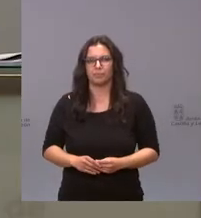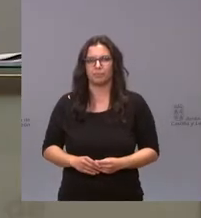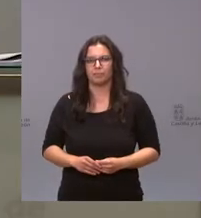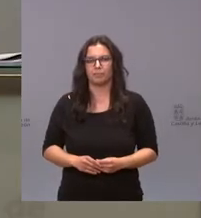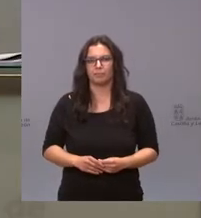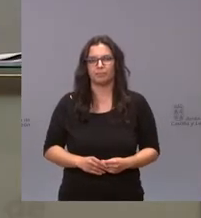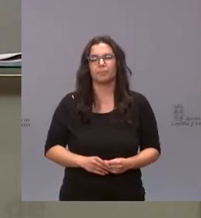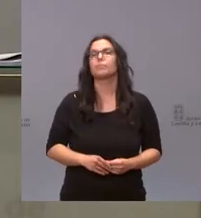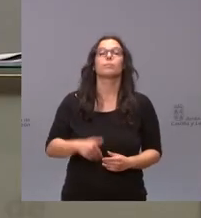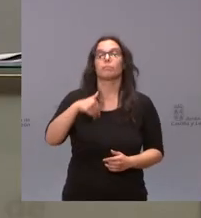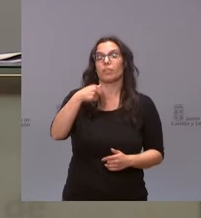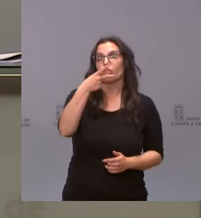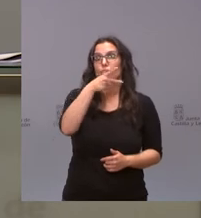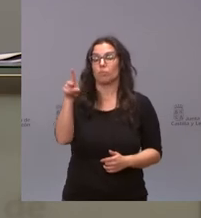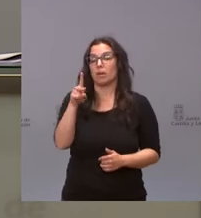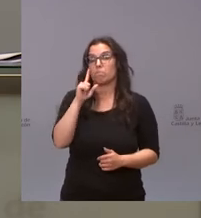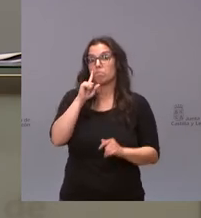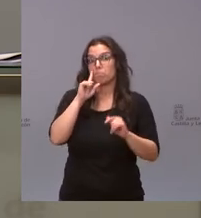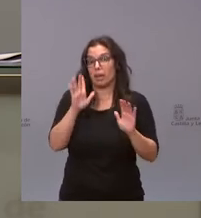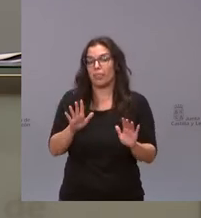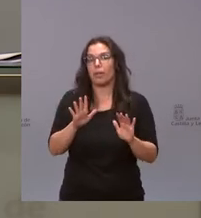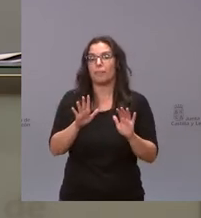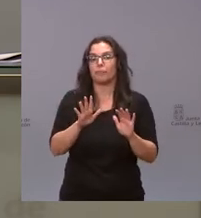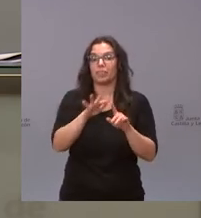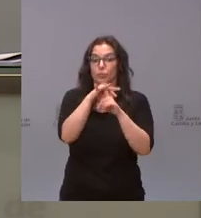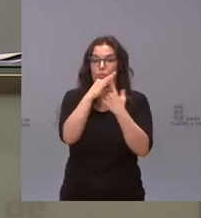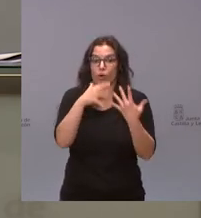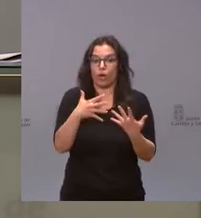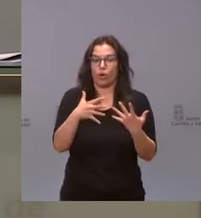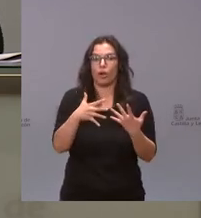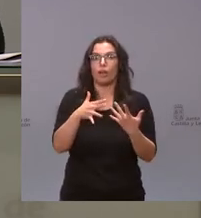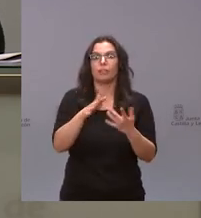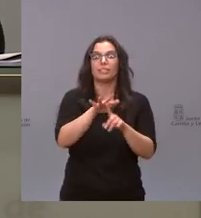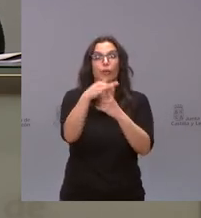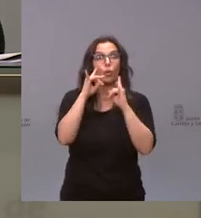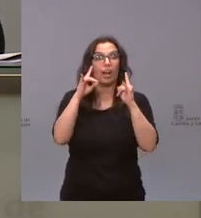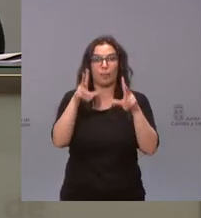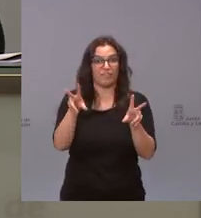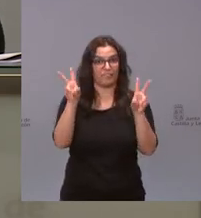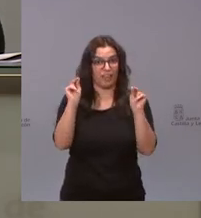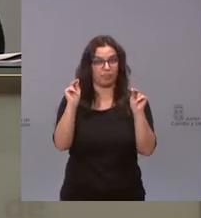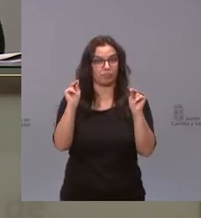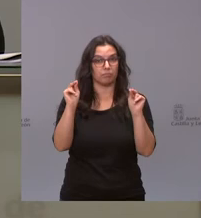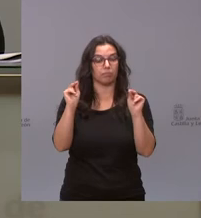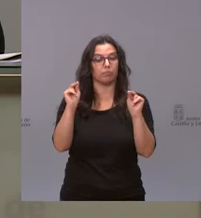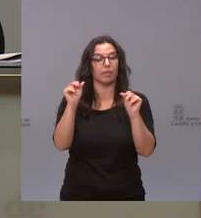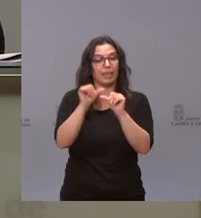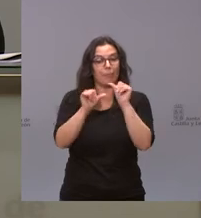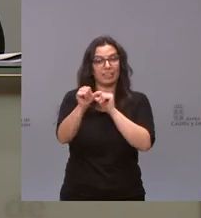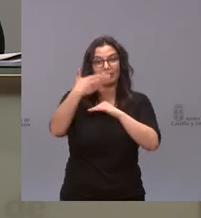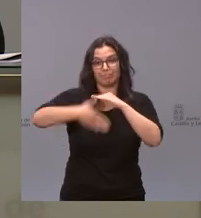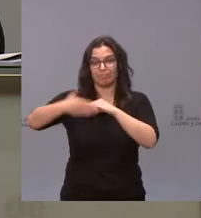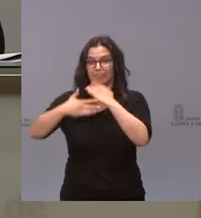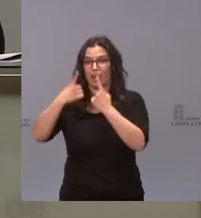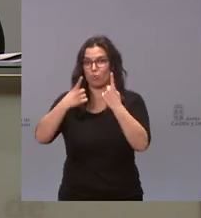de aquí a poco más de dos semanas según están las cosas actualmente decaerá el estado de alarma y habrá restricciones que no se van a poder